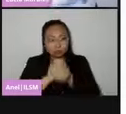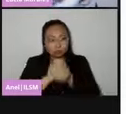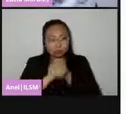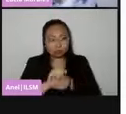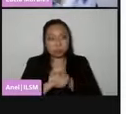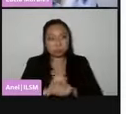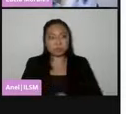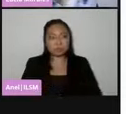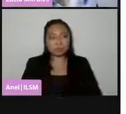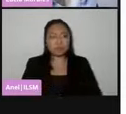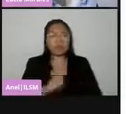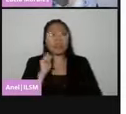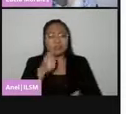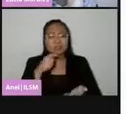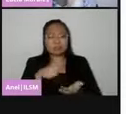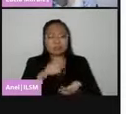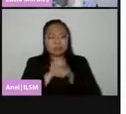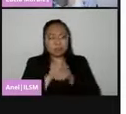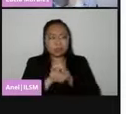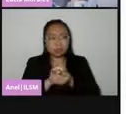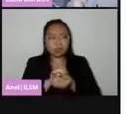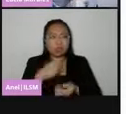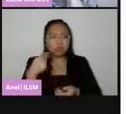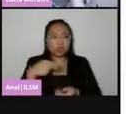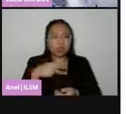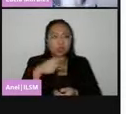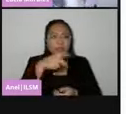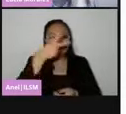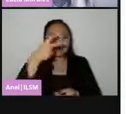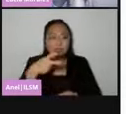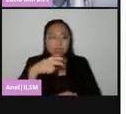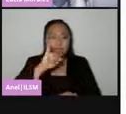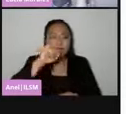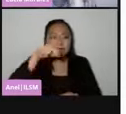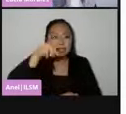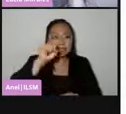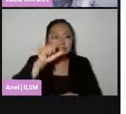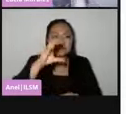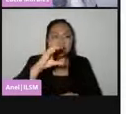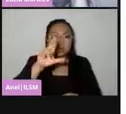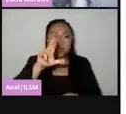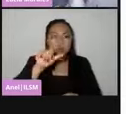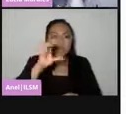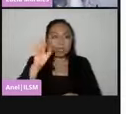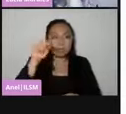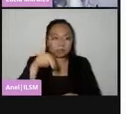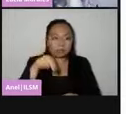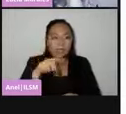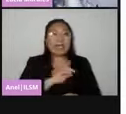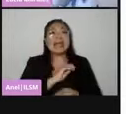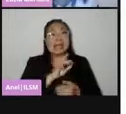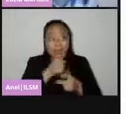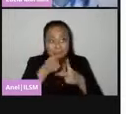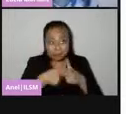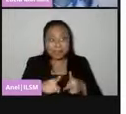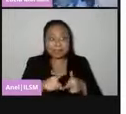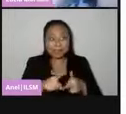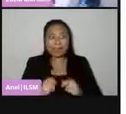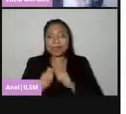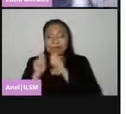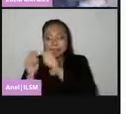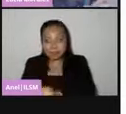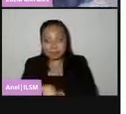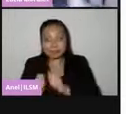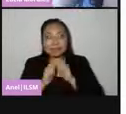Este sorteo se le llama segunda insaculación. Y este sorteo se designan los cargos. Dice, si